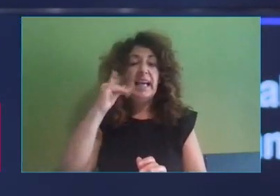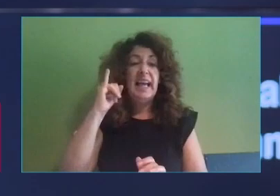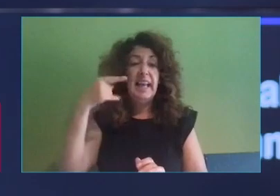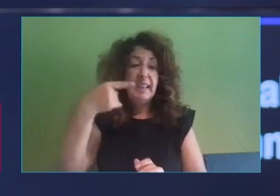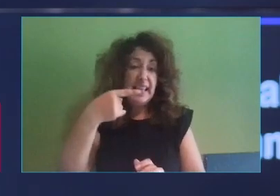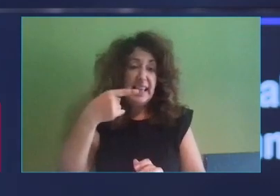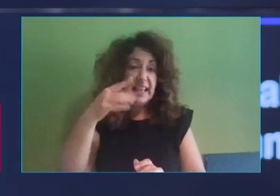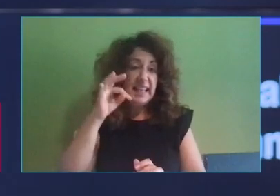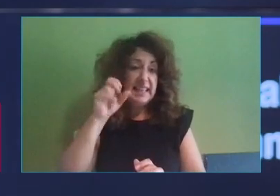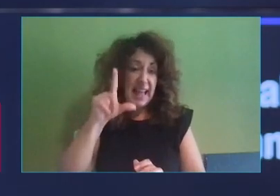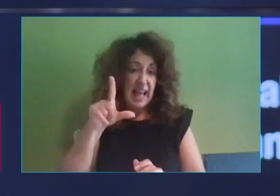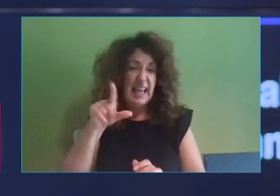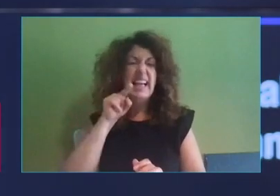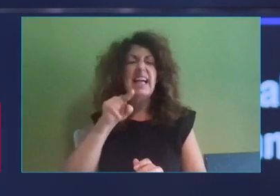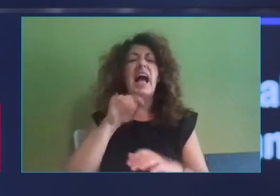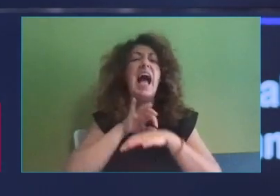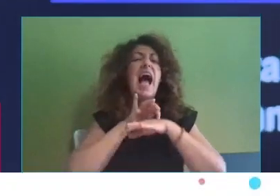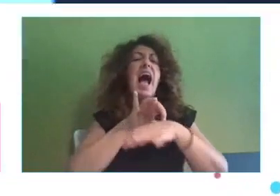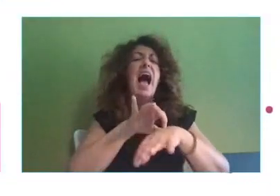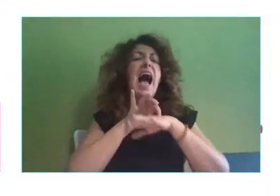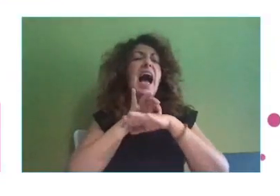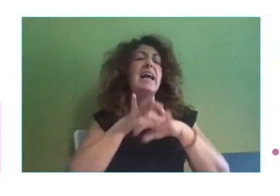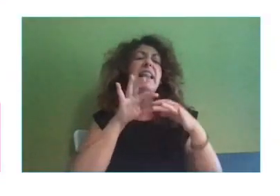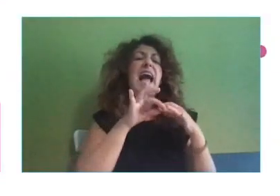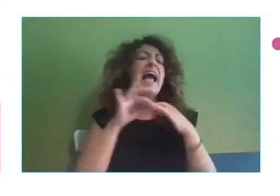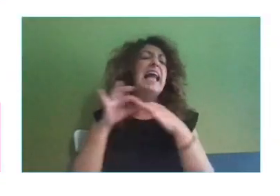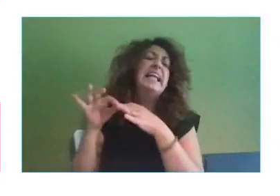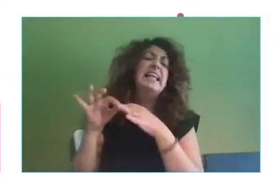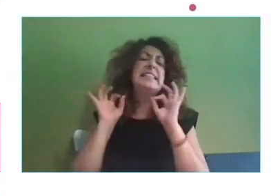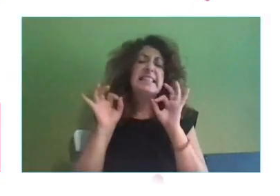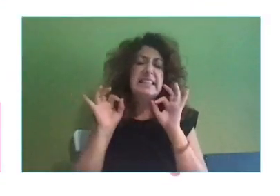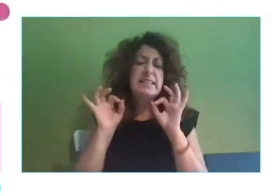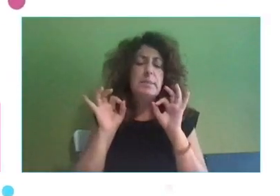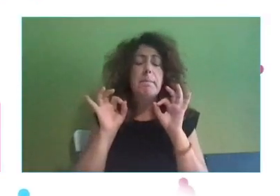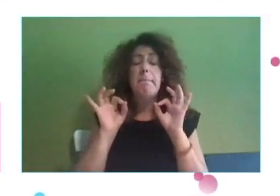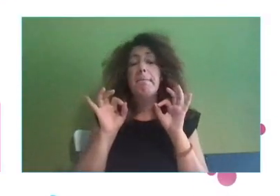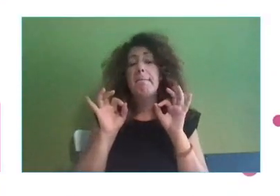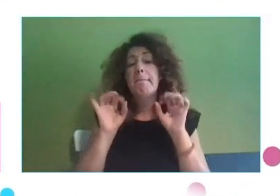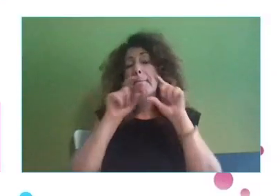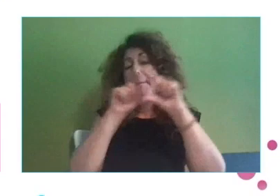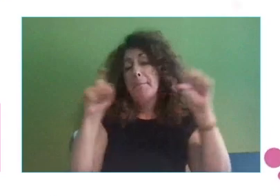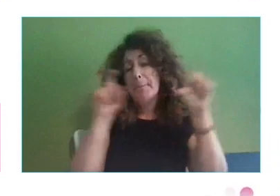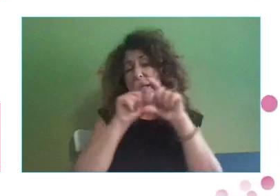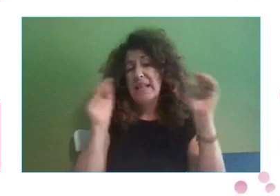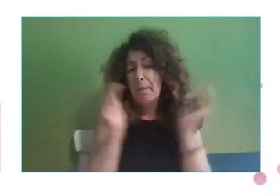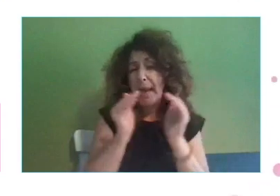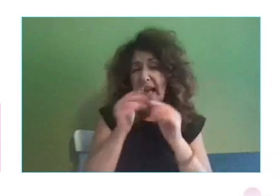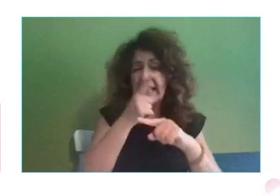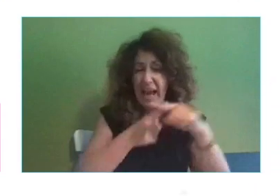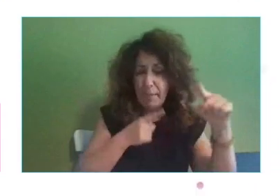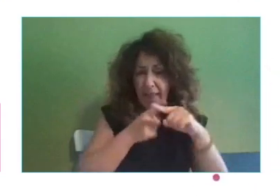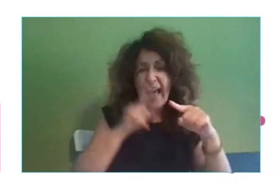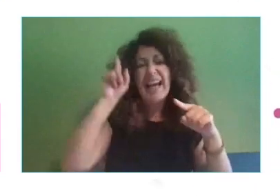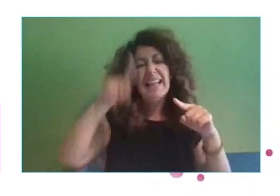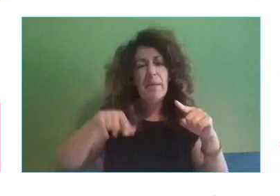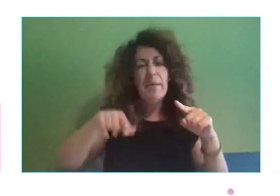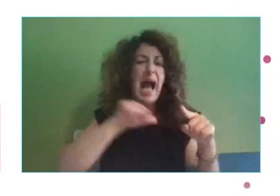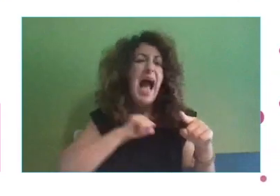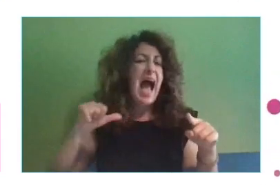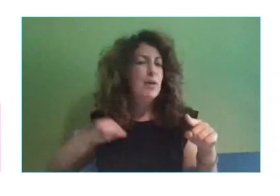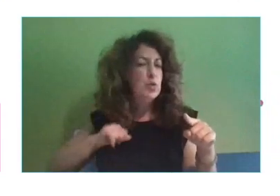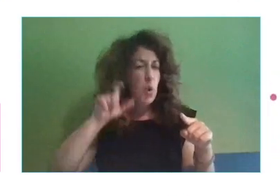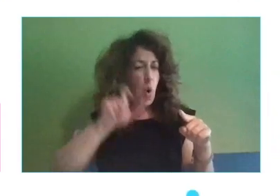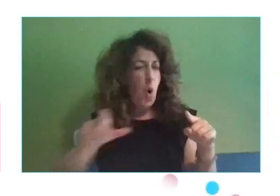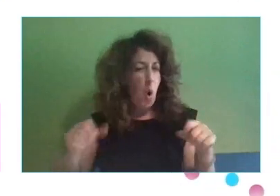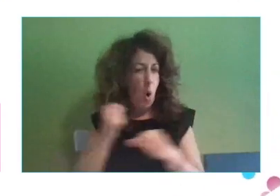agencia líder enfocada en PYMES y autónomos. Por eso tenemos un conocimiento muy cercano de esas necesidades que tienen